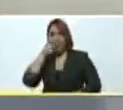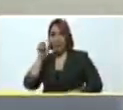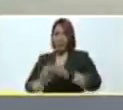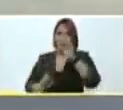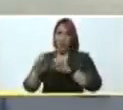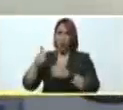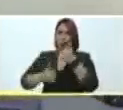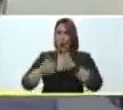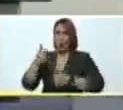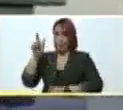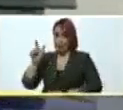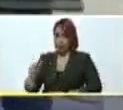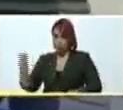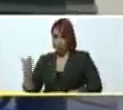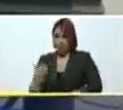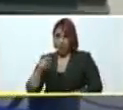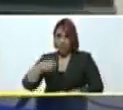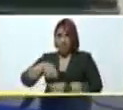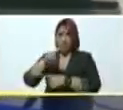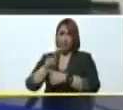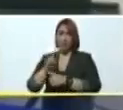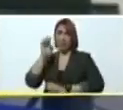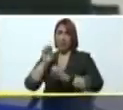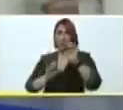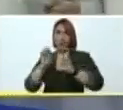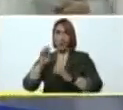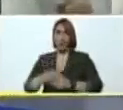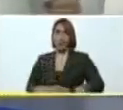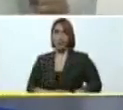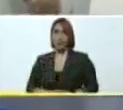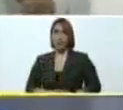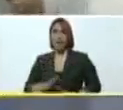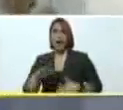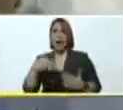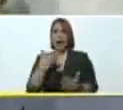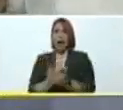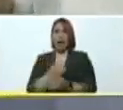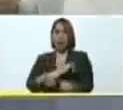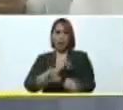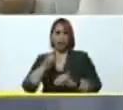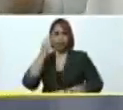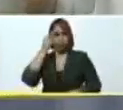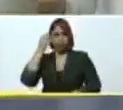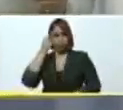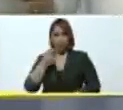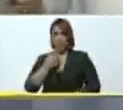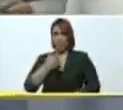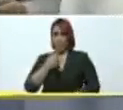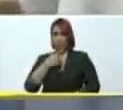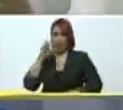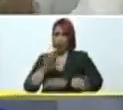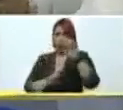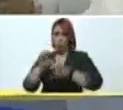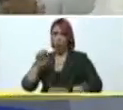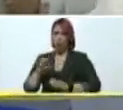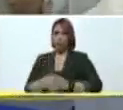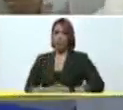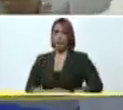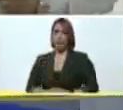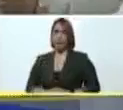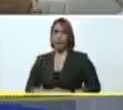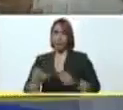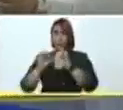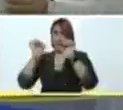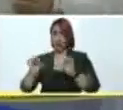el que el paciente viene a la primera cita hasta la última cita de su tratamiento, monitoreándolo por un